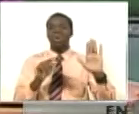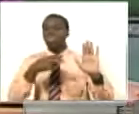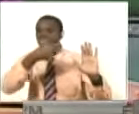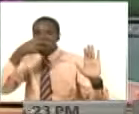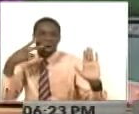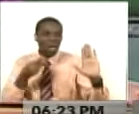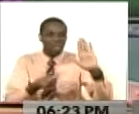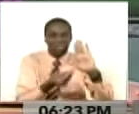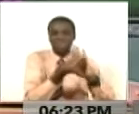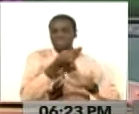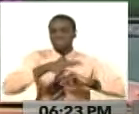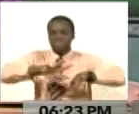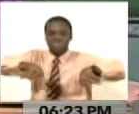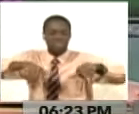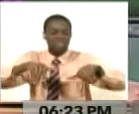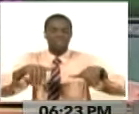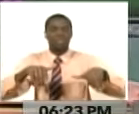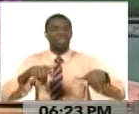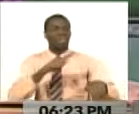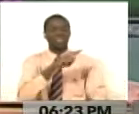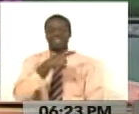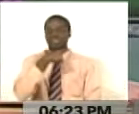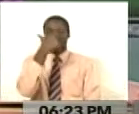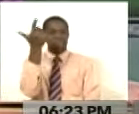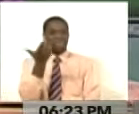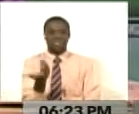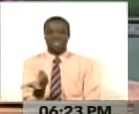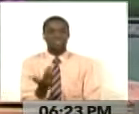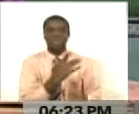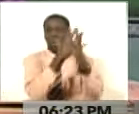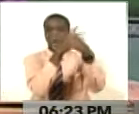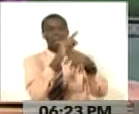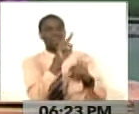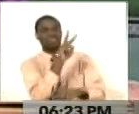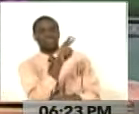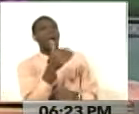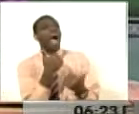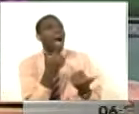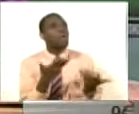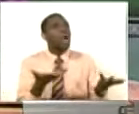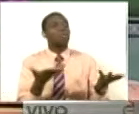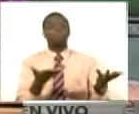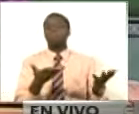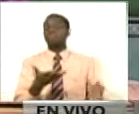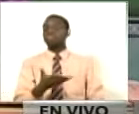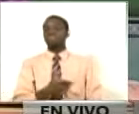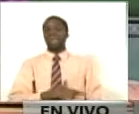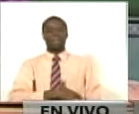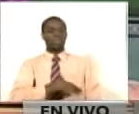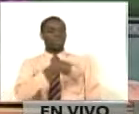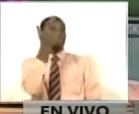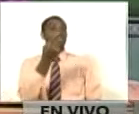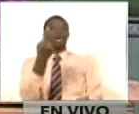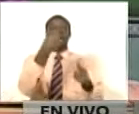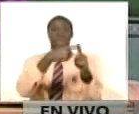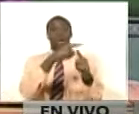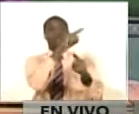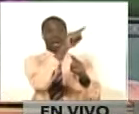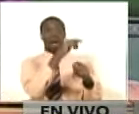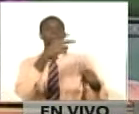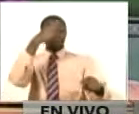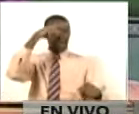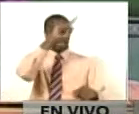Es realmente una vergüenza el comportamiento que nosotros hemos visto por parte de este gobierno contra Venezuela.